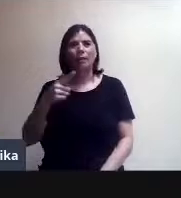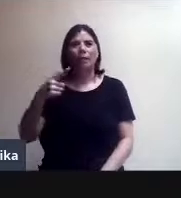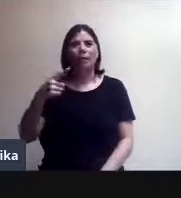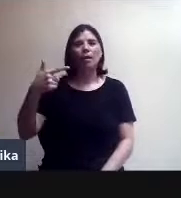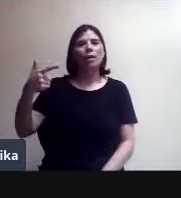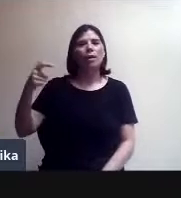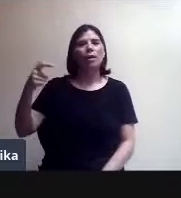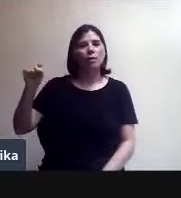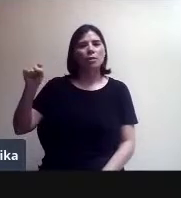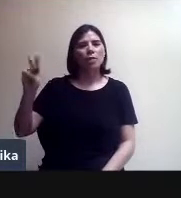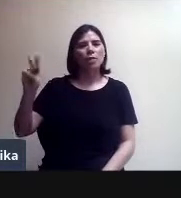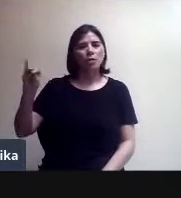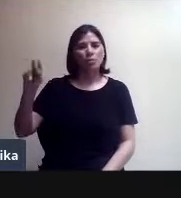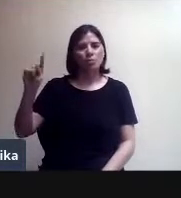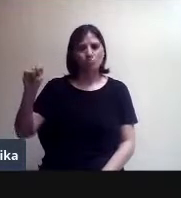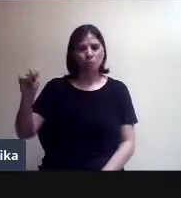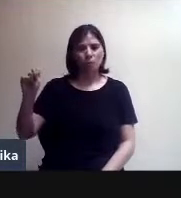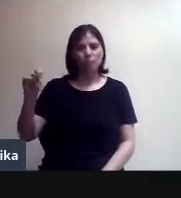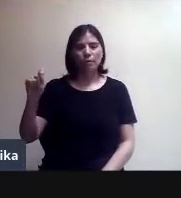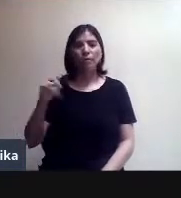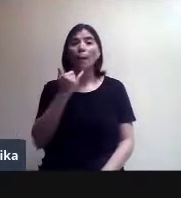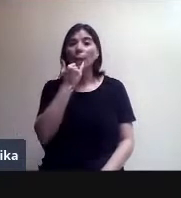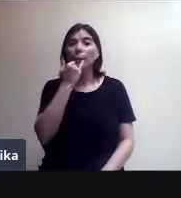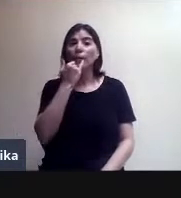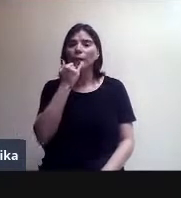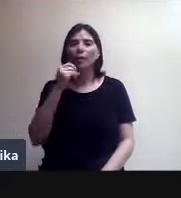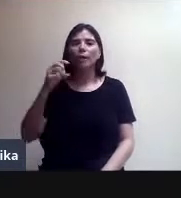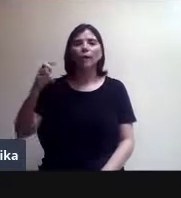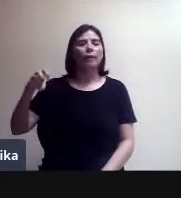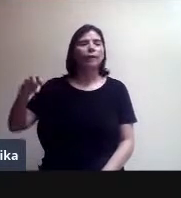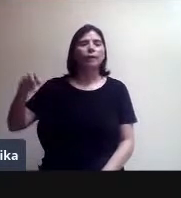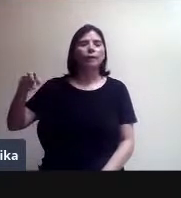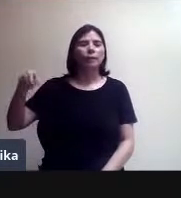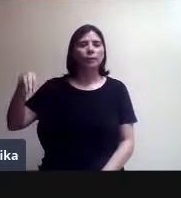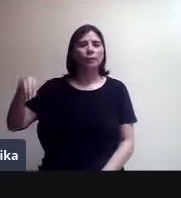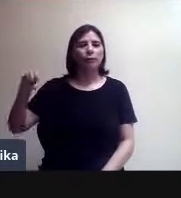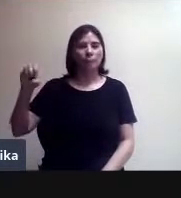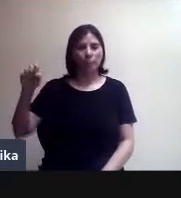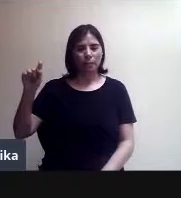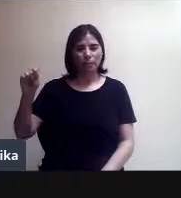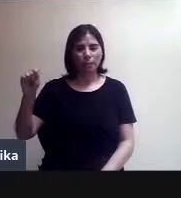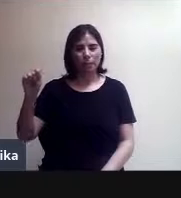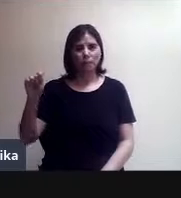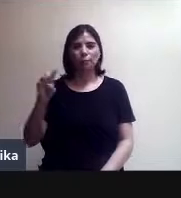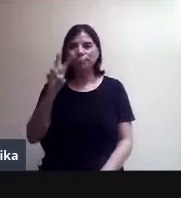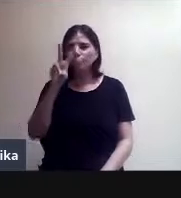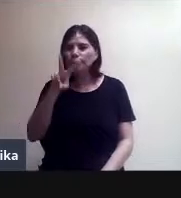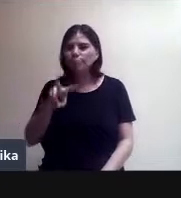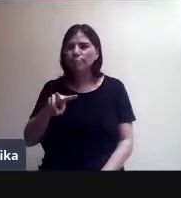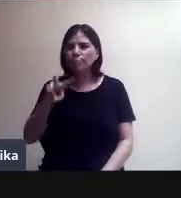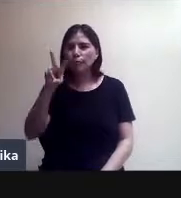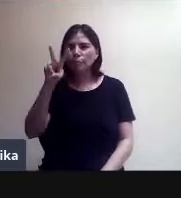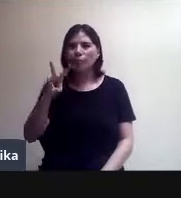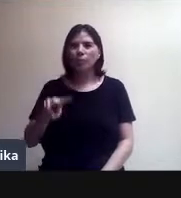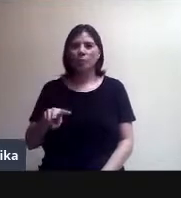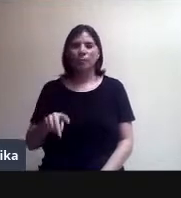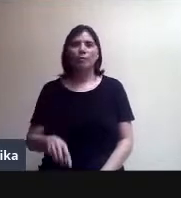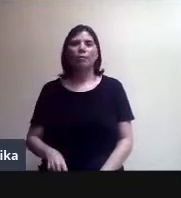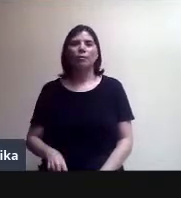este, perdón, Meet, ahí en la versión de celular,